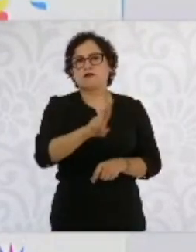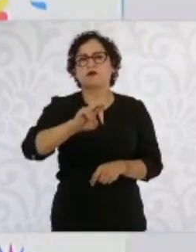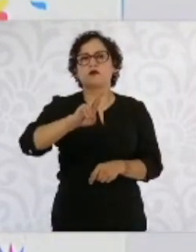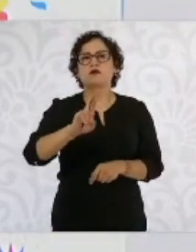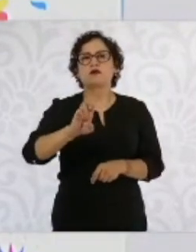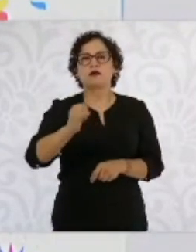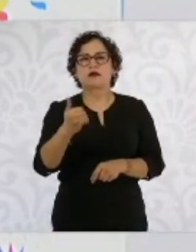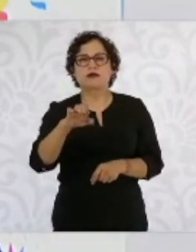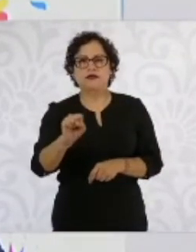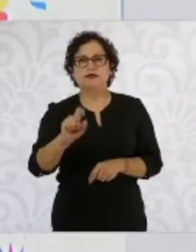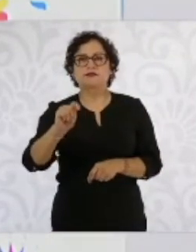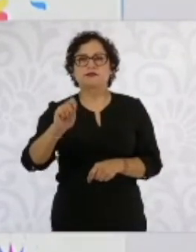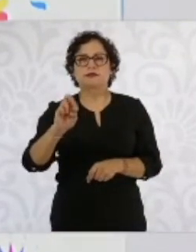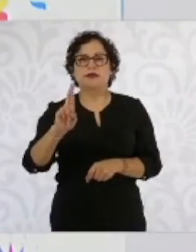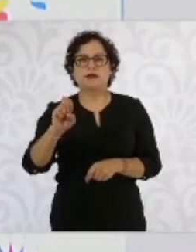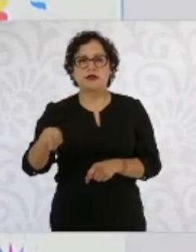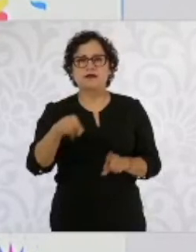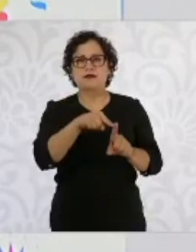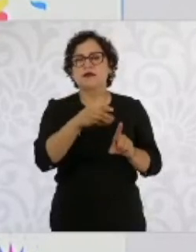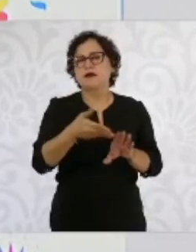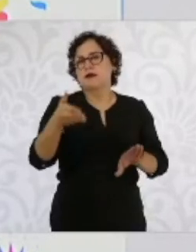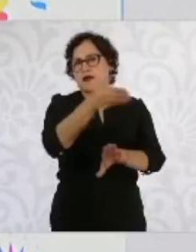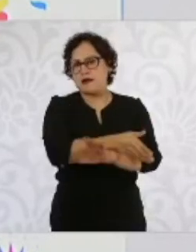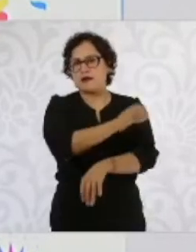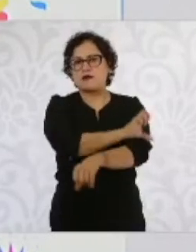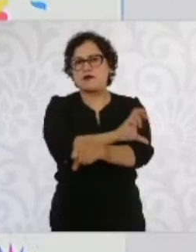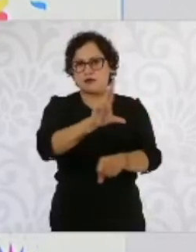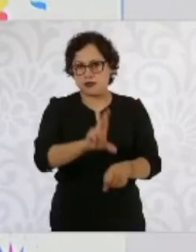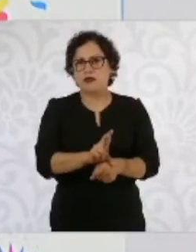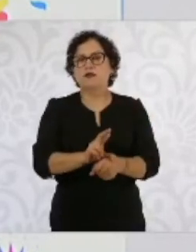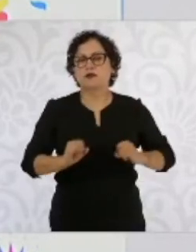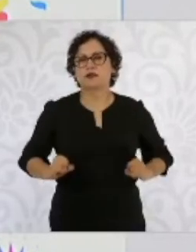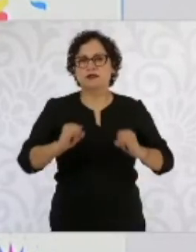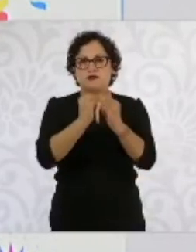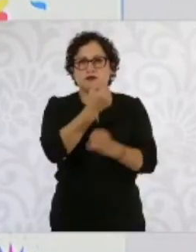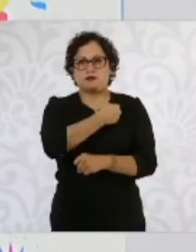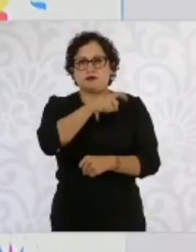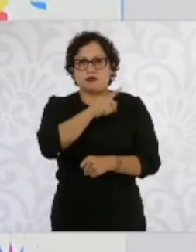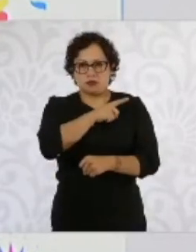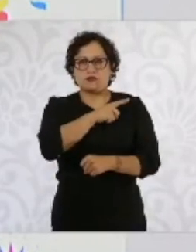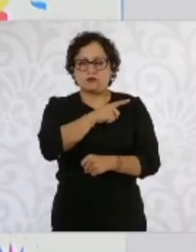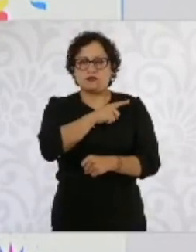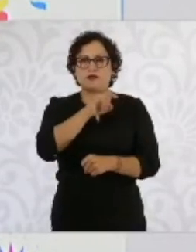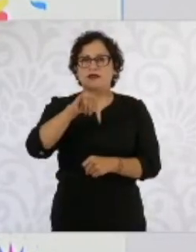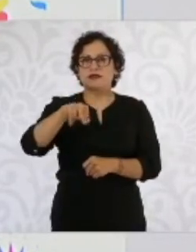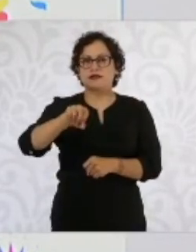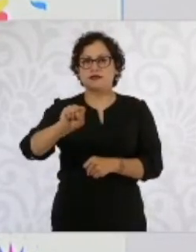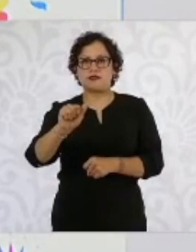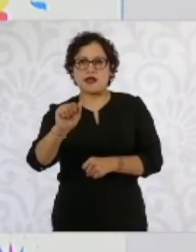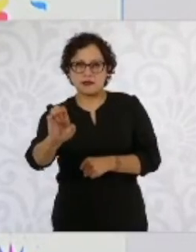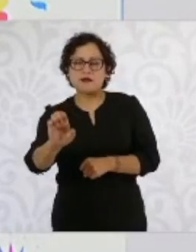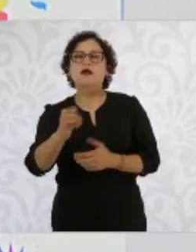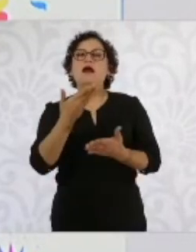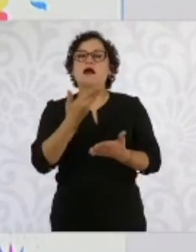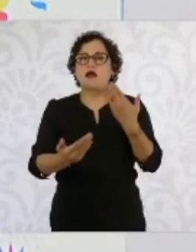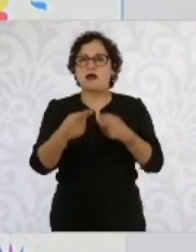Él estaba de coordinador de los institutos de salud de la CINSAE y ahora es